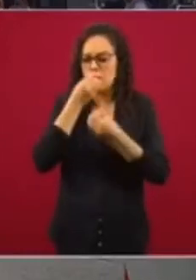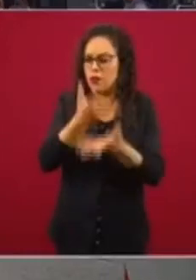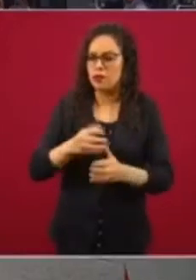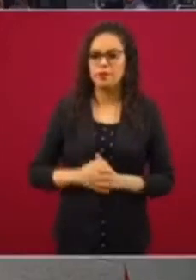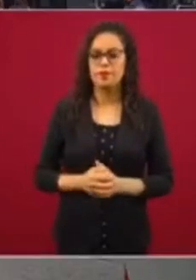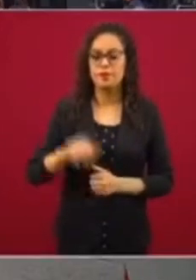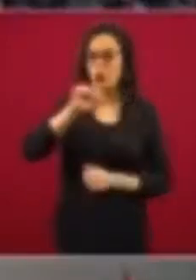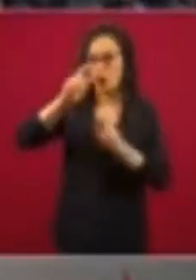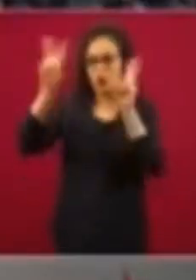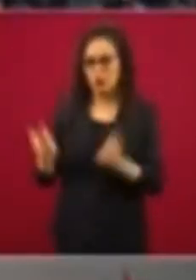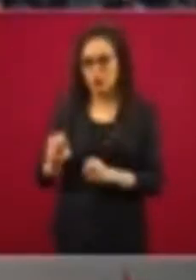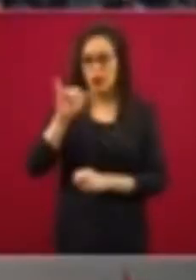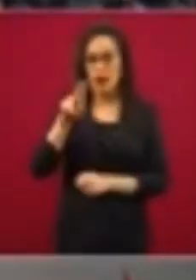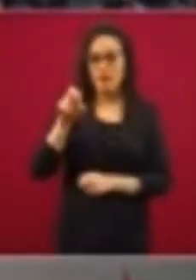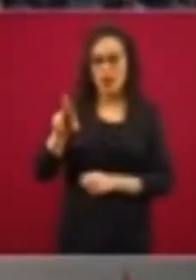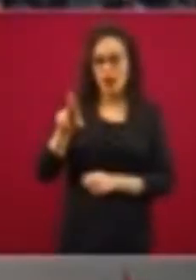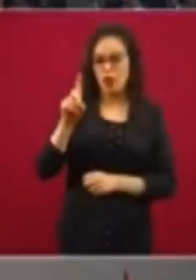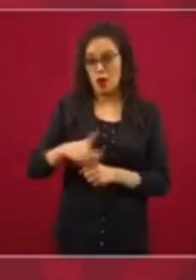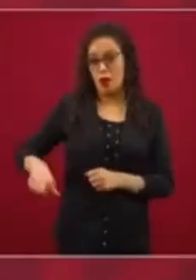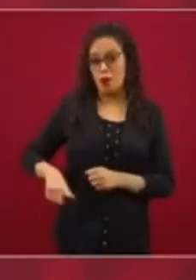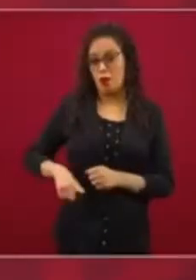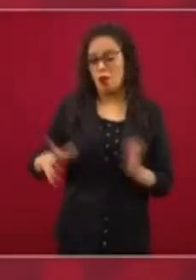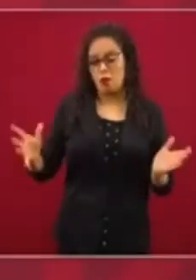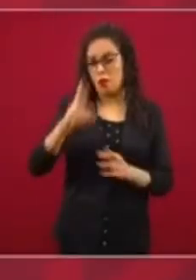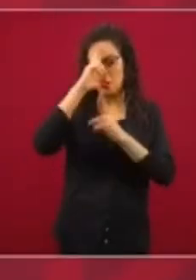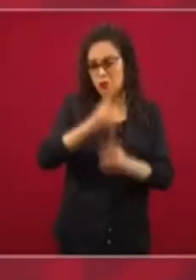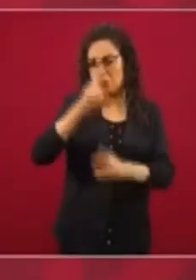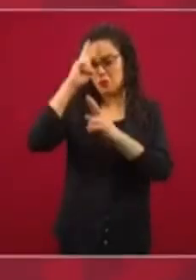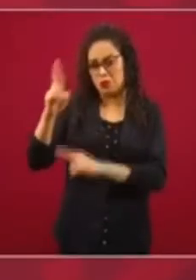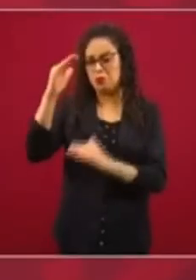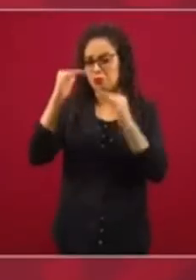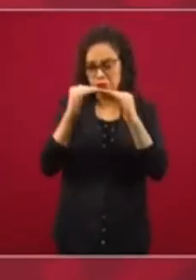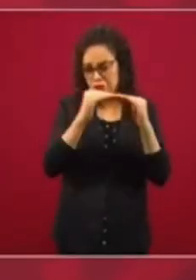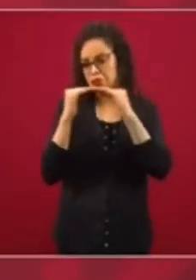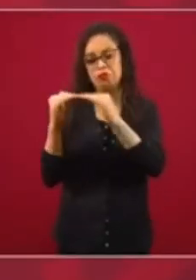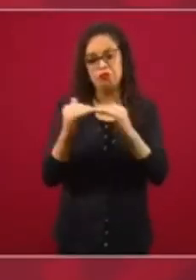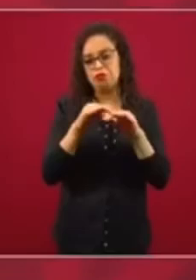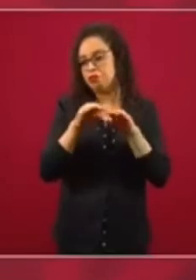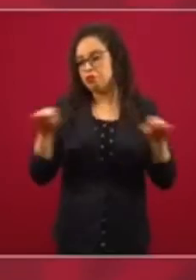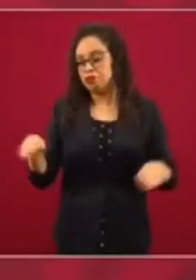Javier Portugal Dorantes y Paloma Aguilar Correa fueron parte